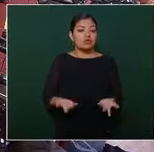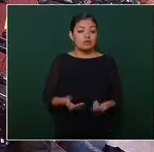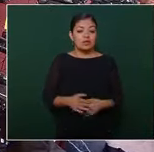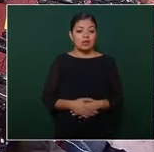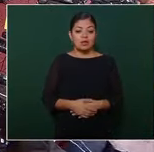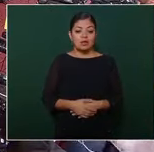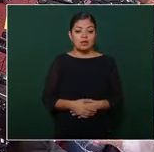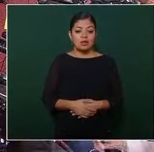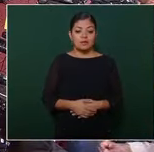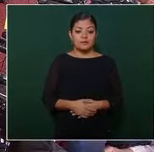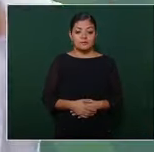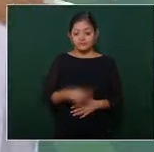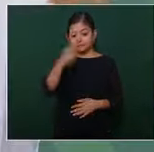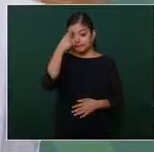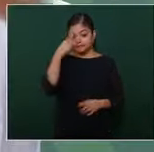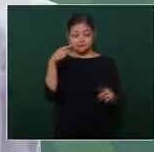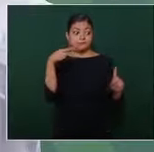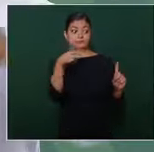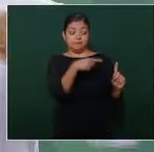para él